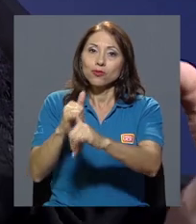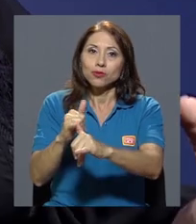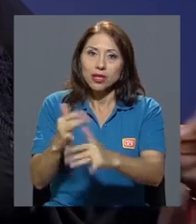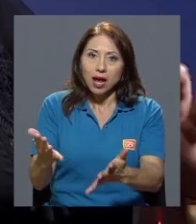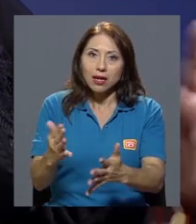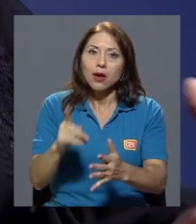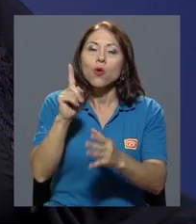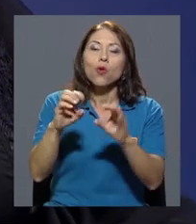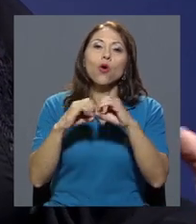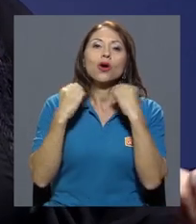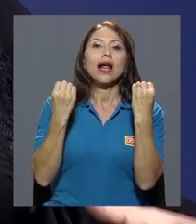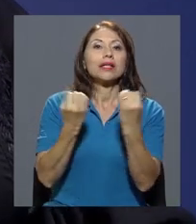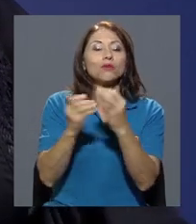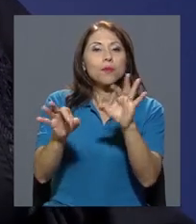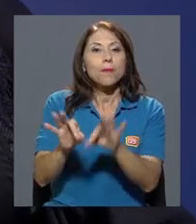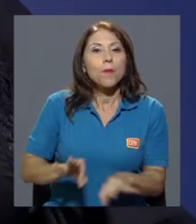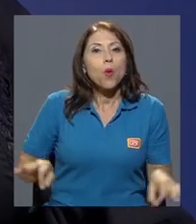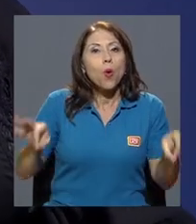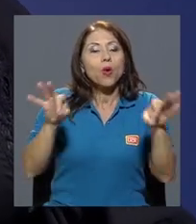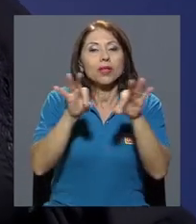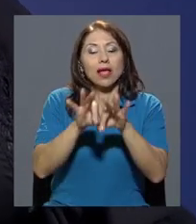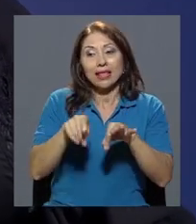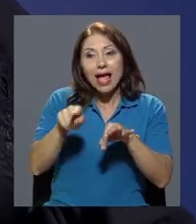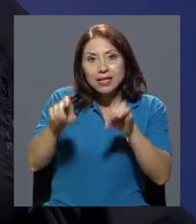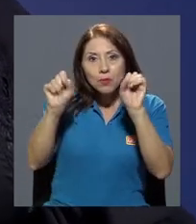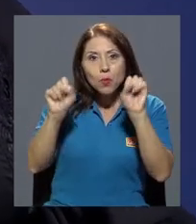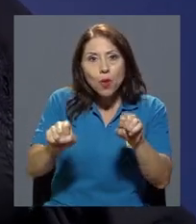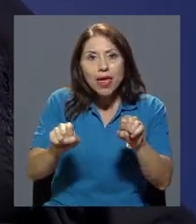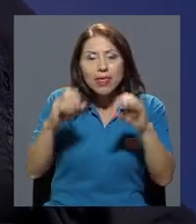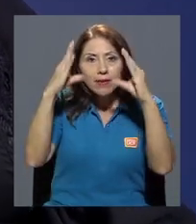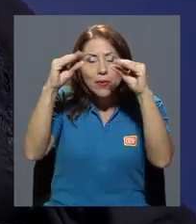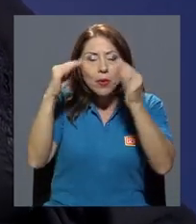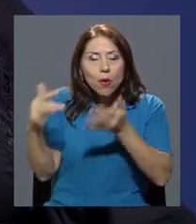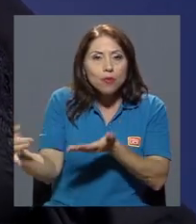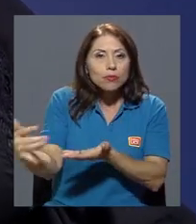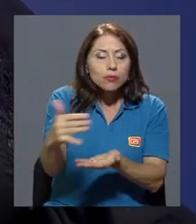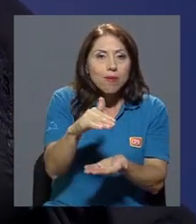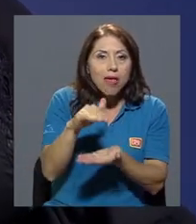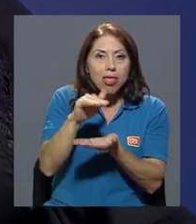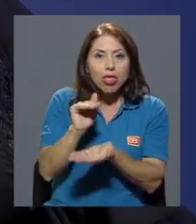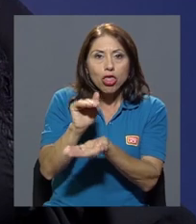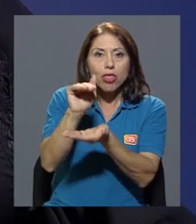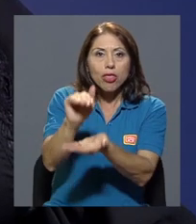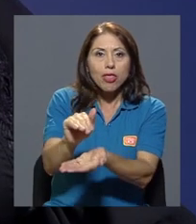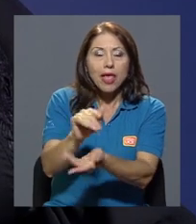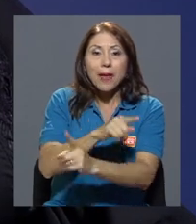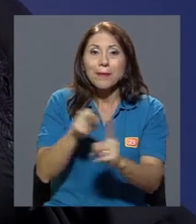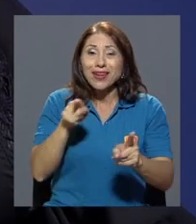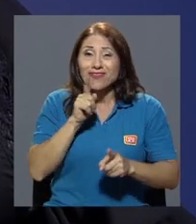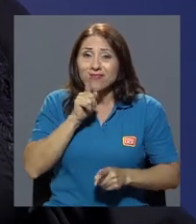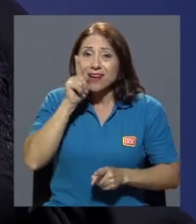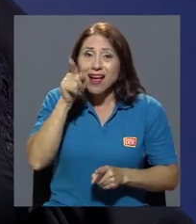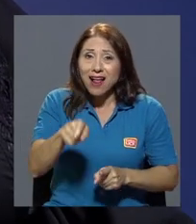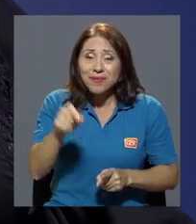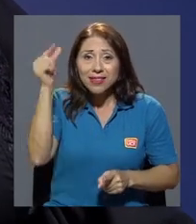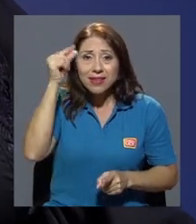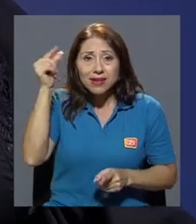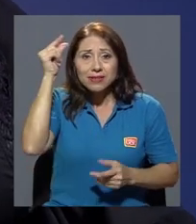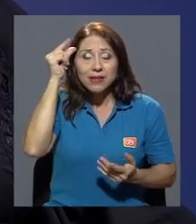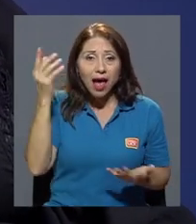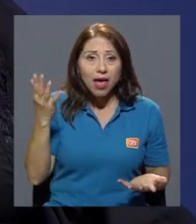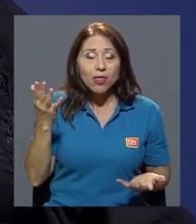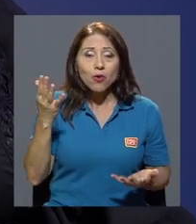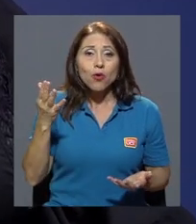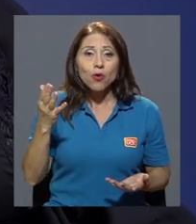organismo con un mecanismo importante de documentar, pero sin embargo no se está traduciendo en que realmente el